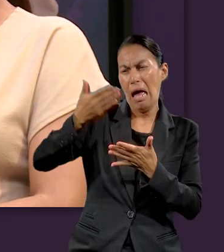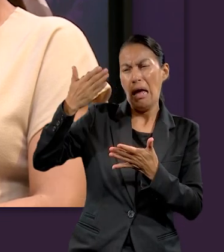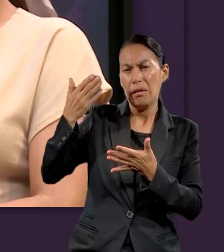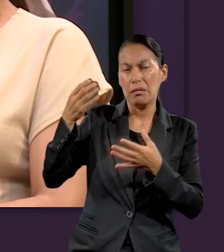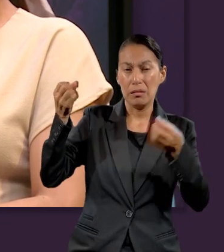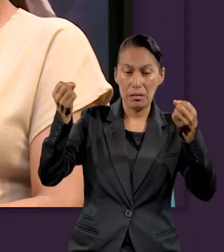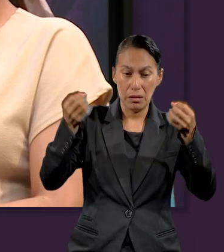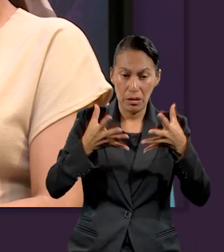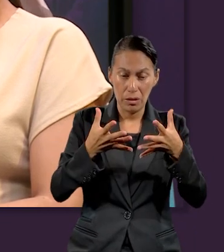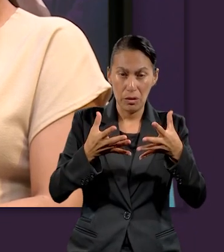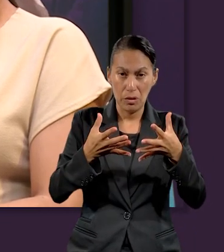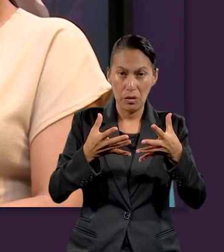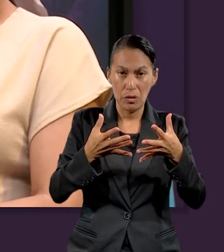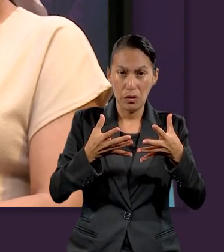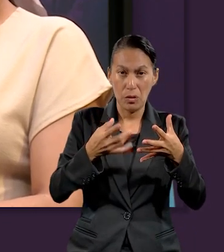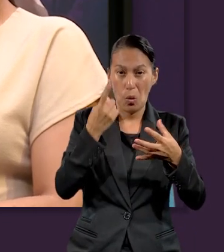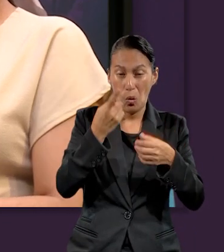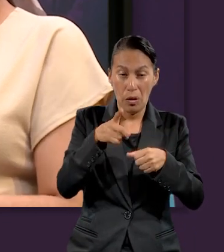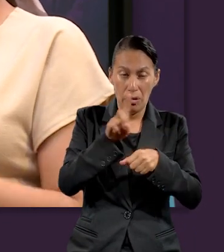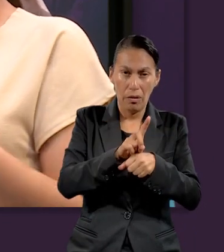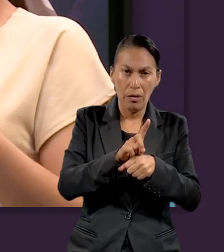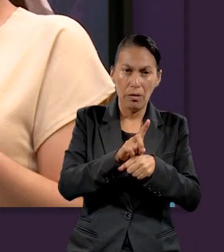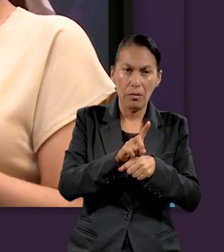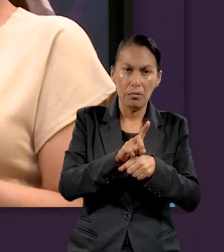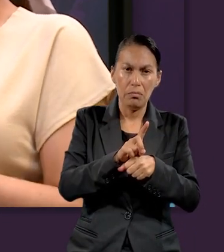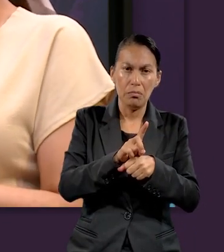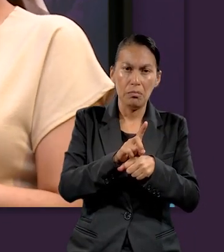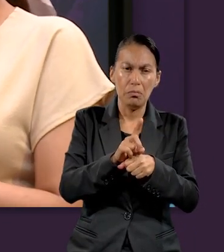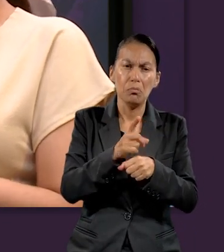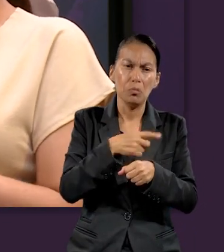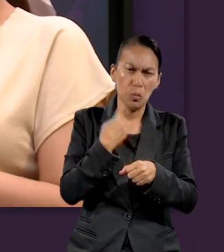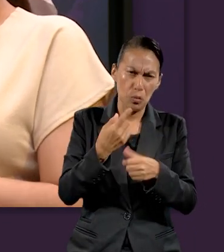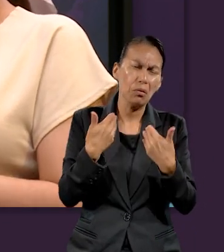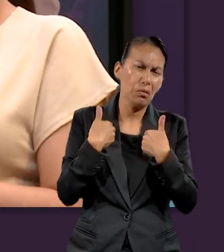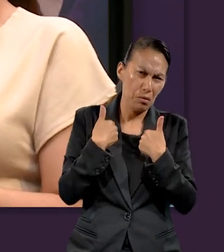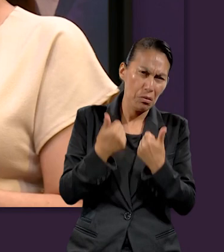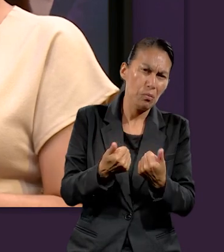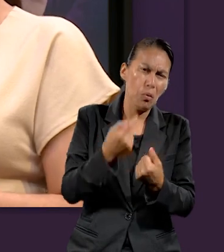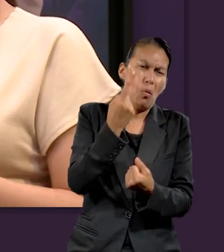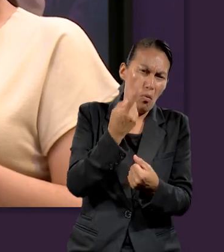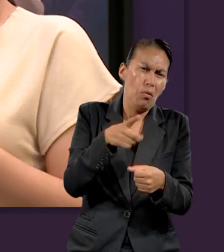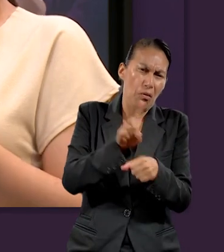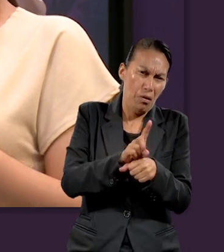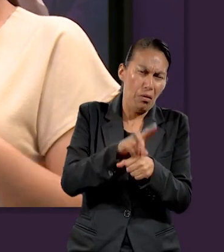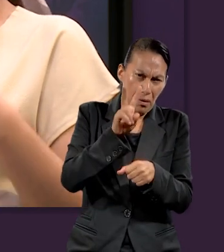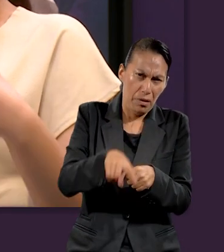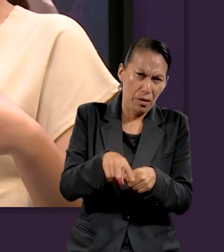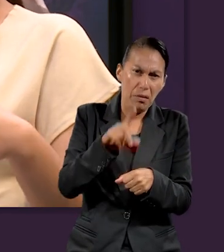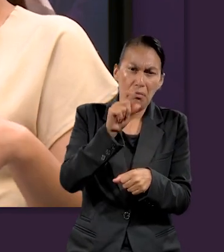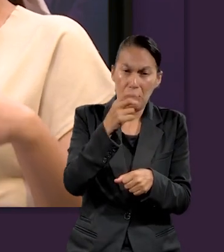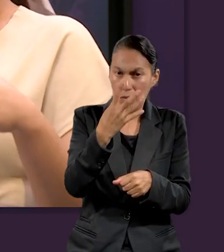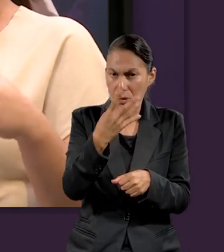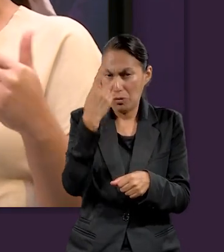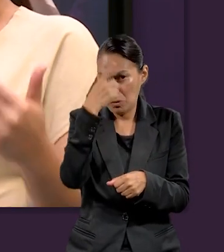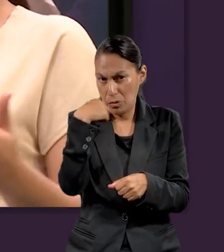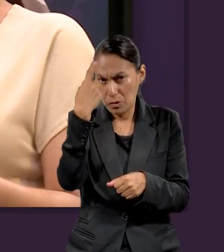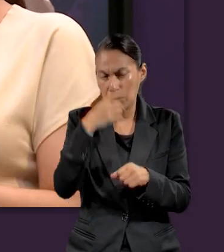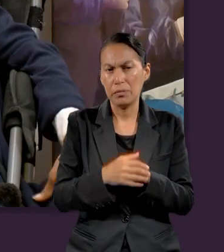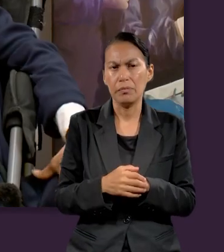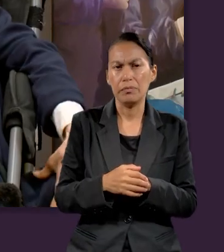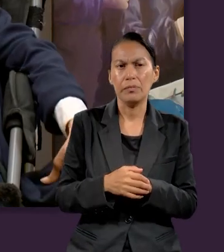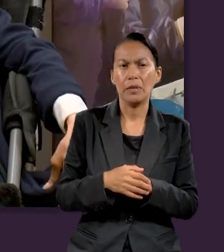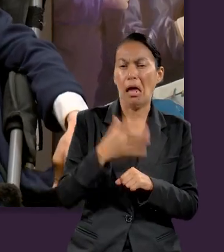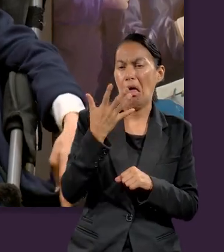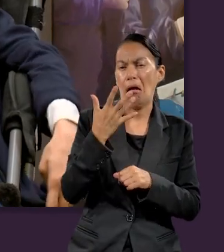de que si Dios dice que la creación que fue creado en un día, entonces pues realmente se limita de 24